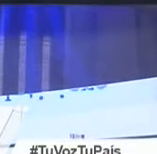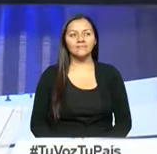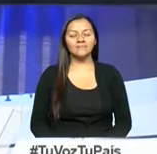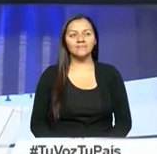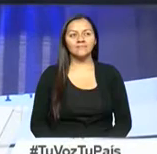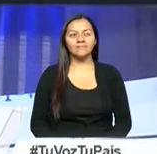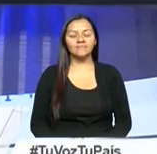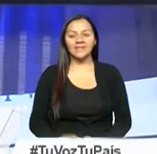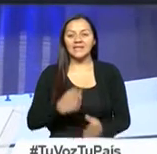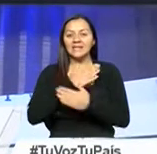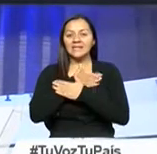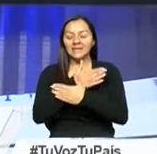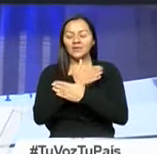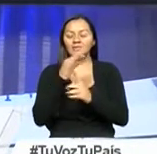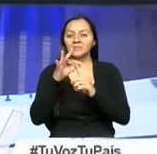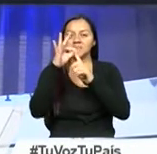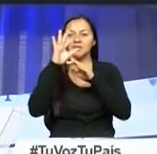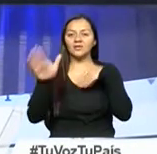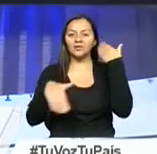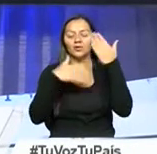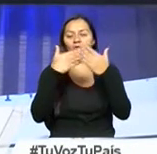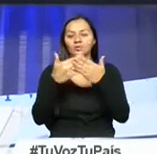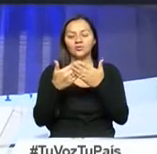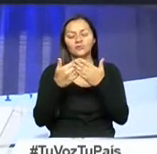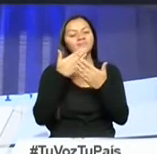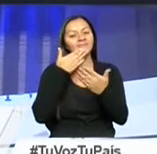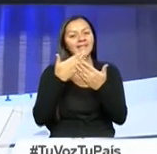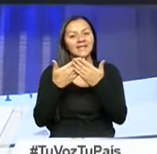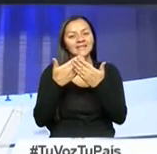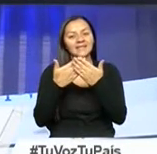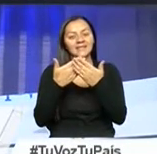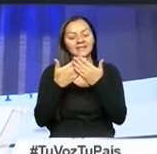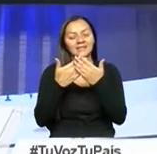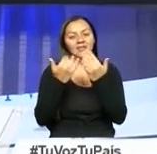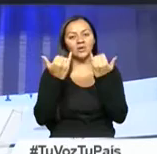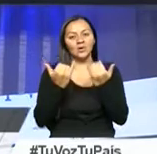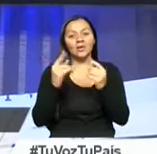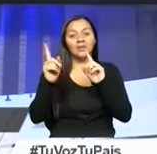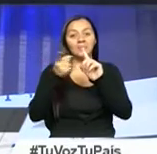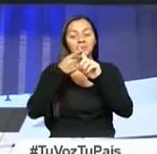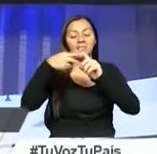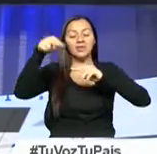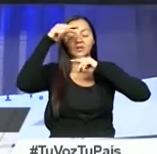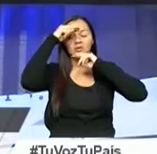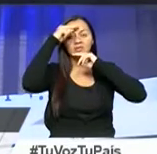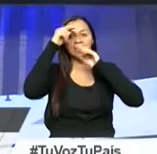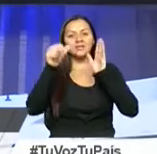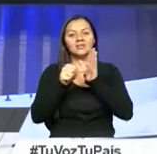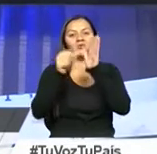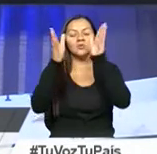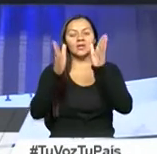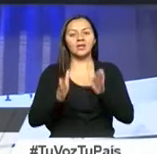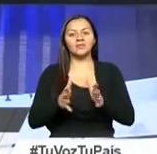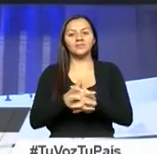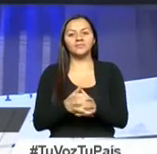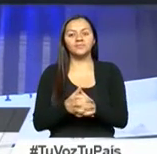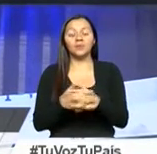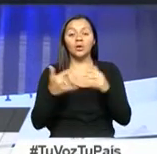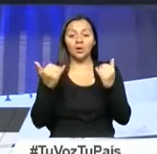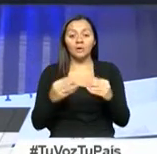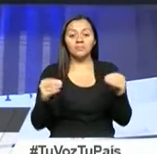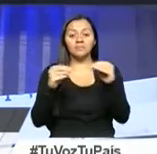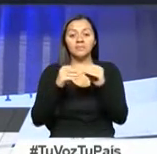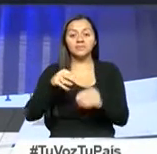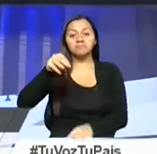Saludos cordiales con todas y con todos. Muchas gracias por acompañarnos en esta, la primera emisión de su noticiero ciudadano. Y estamos en